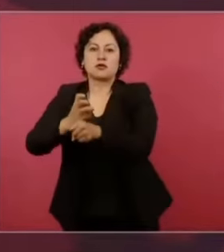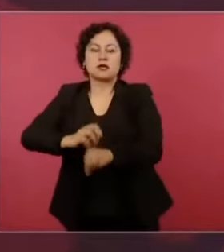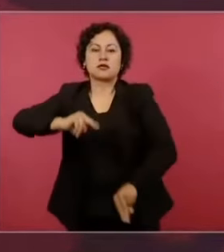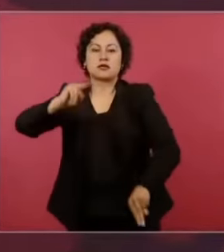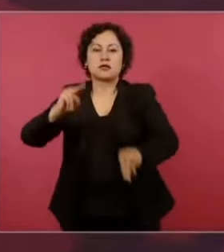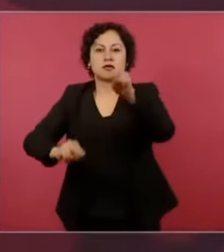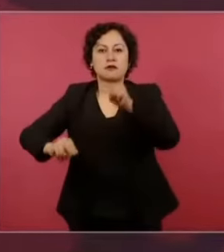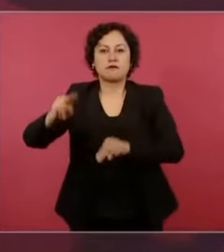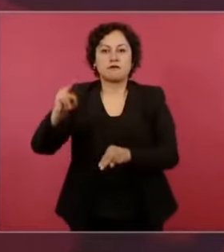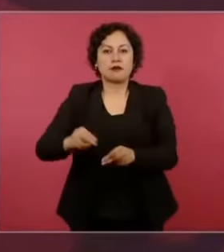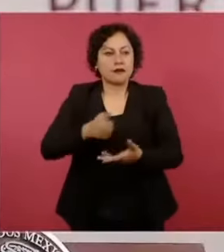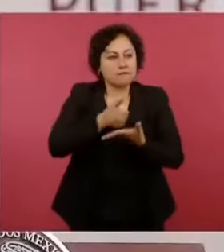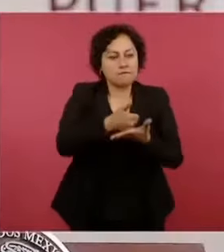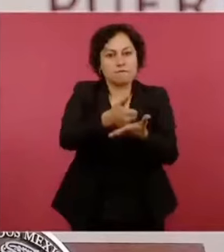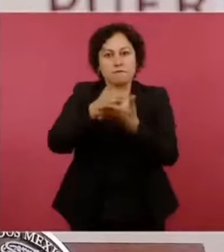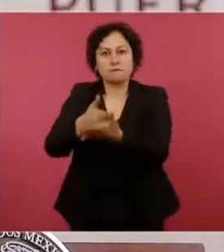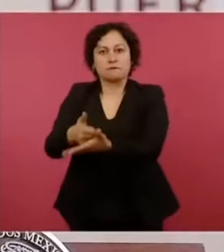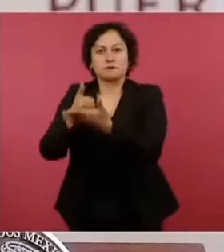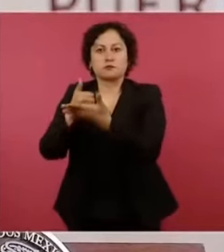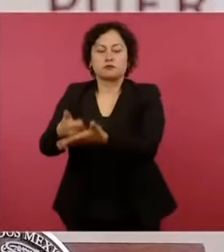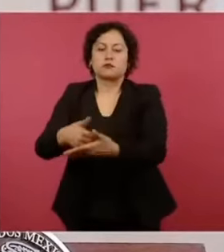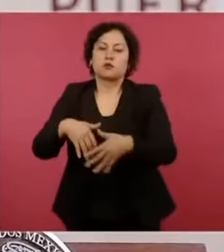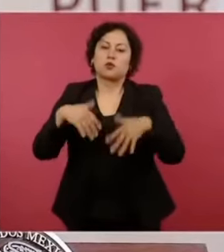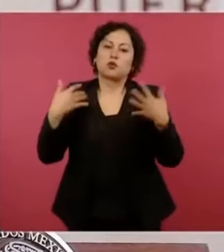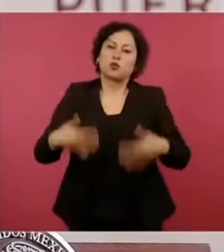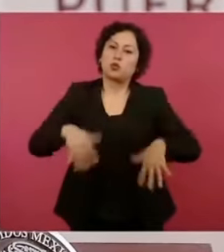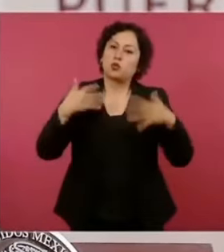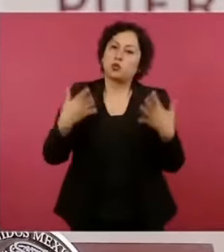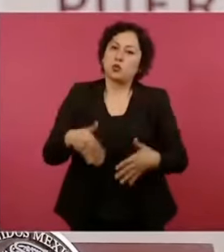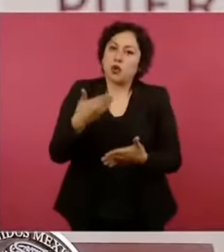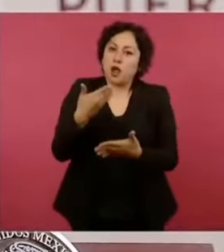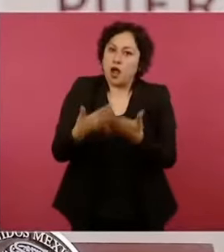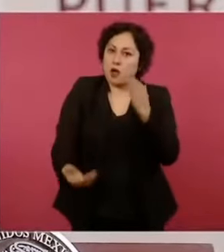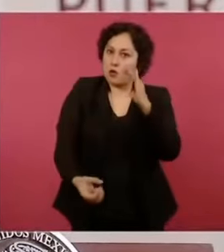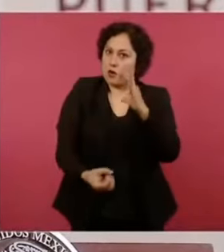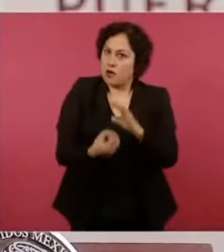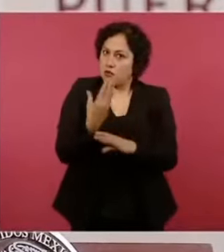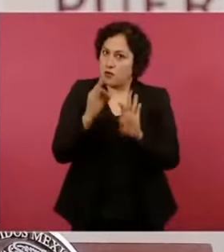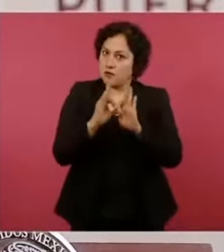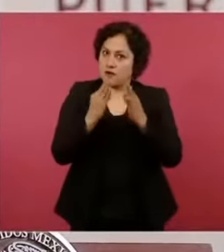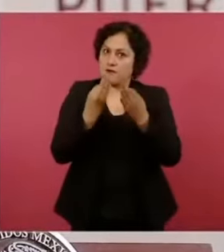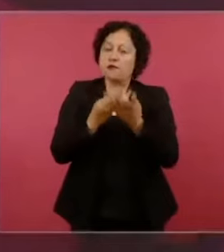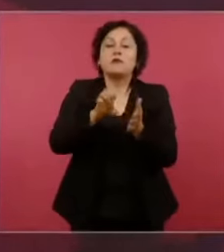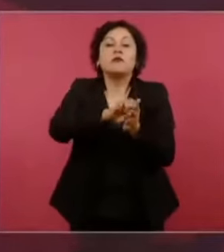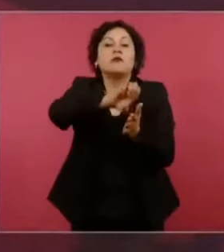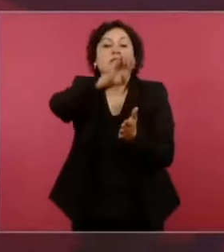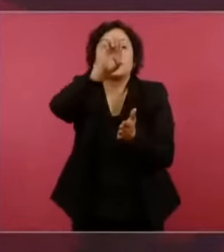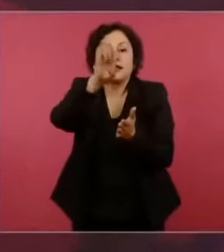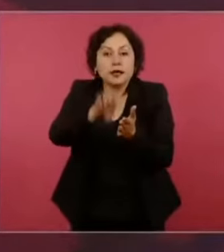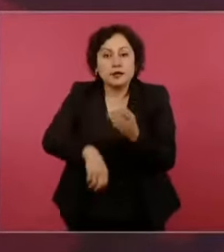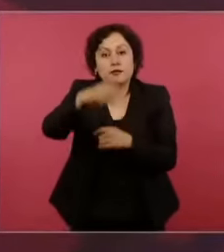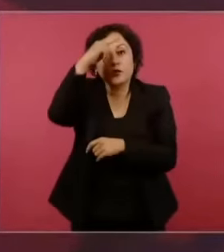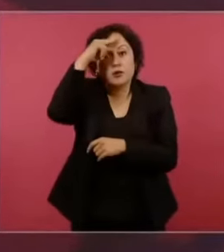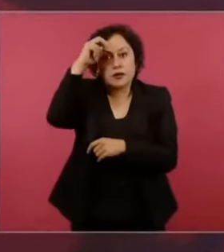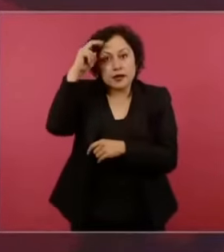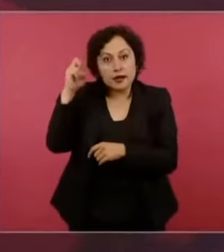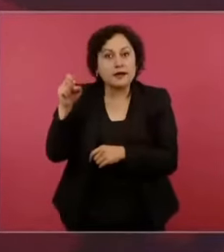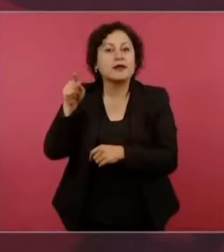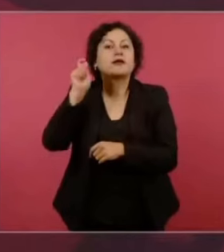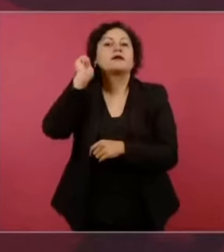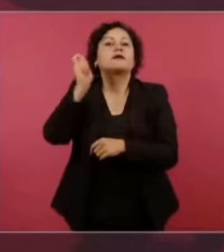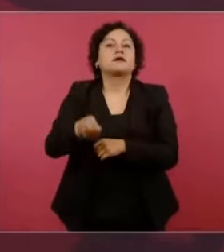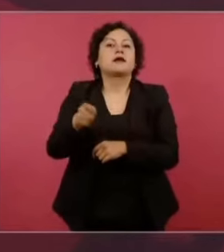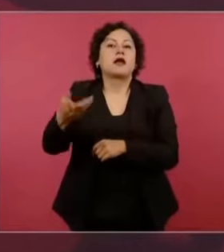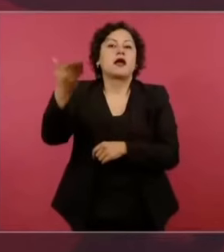atención. Hemos entrado dentro de una nueva mística. En el caso de Nayarit, de manera particular, el Seguro Social